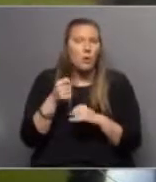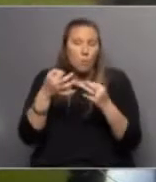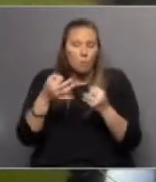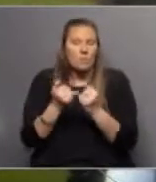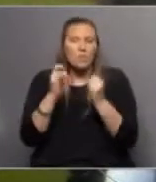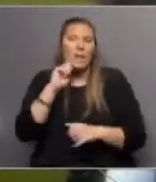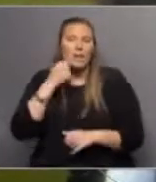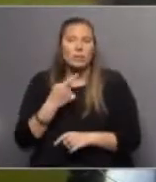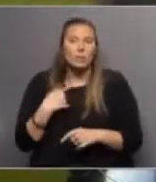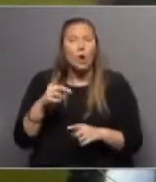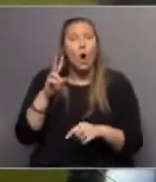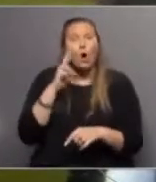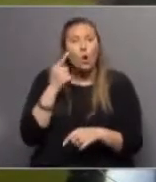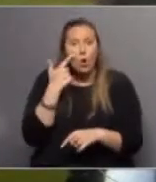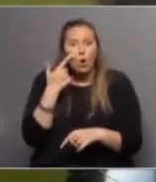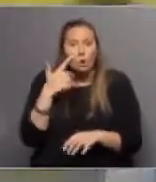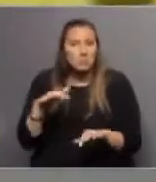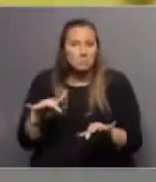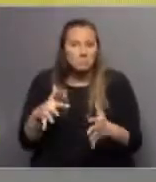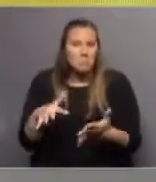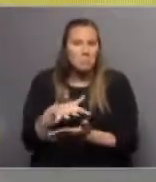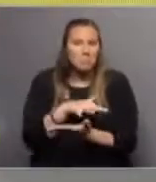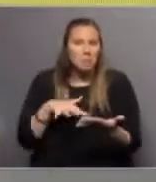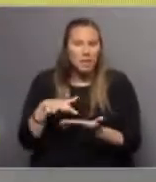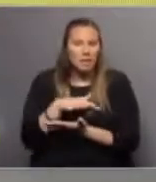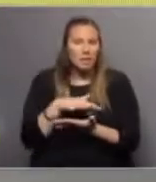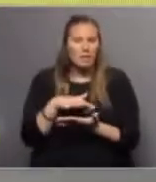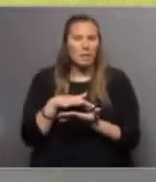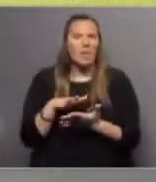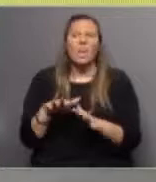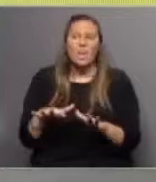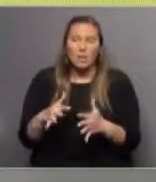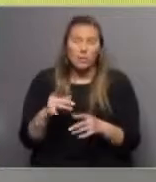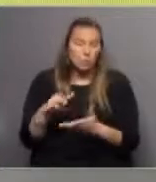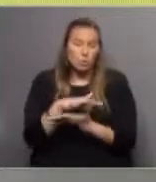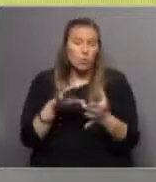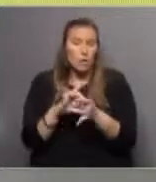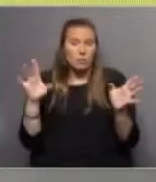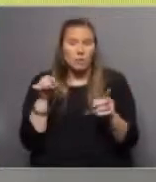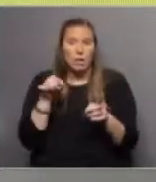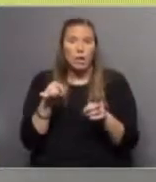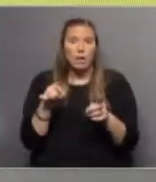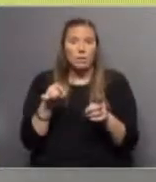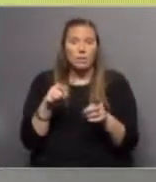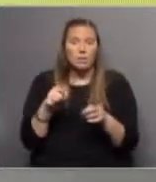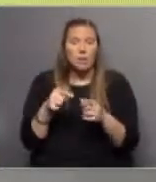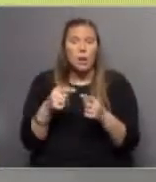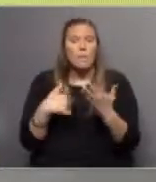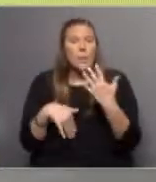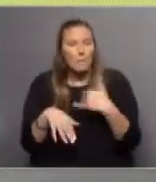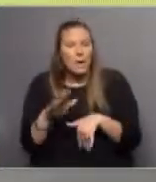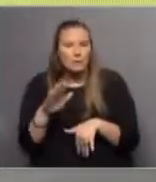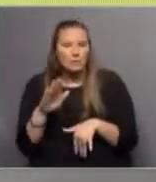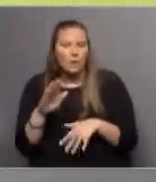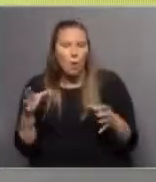recorrer y conocer un poco qué forma este parque, esta zona franca, que como bien dijiste, es una zona franca, pero en realidad es mucho más.